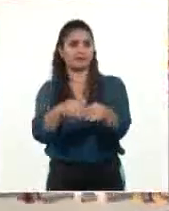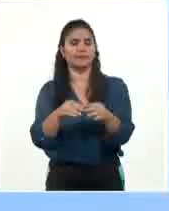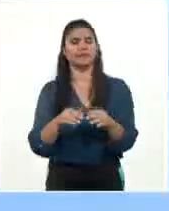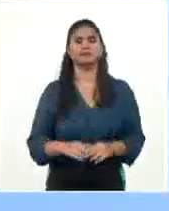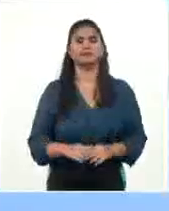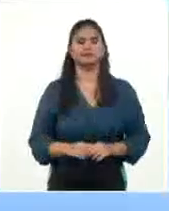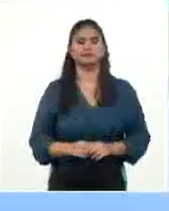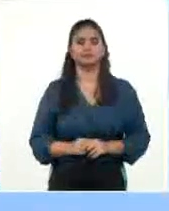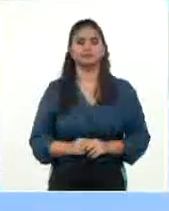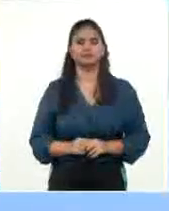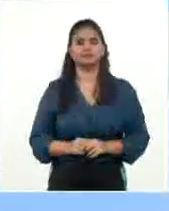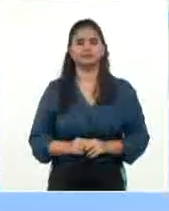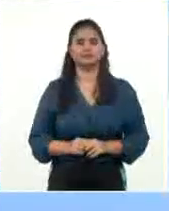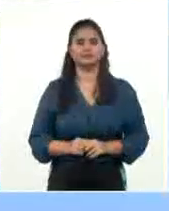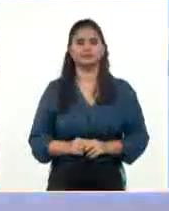Informativo de la Televisión Cubana.